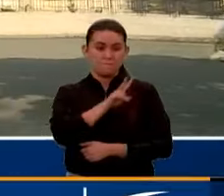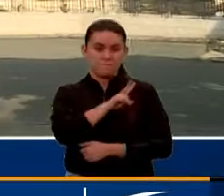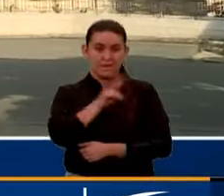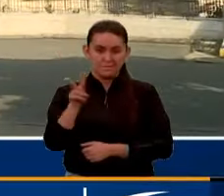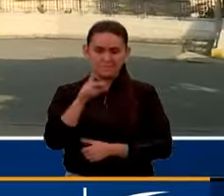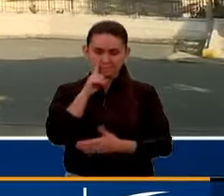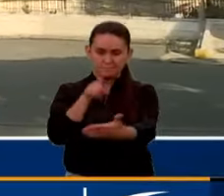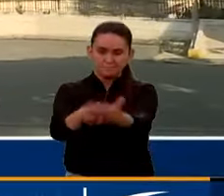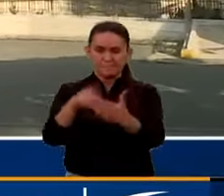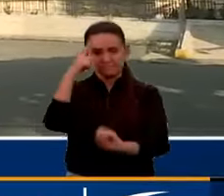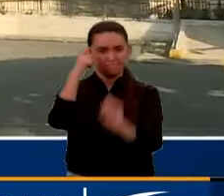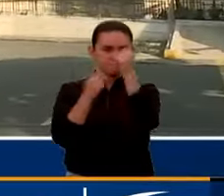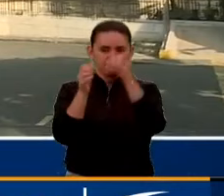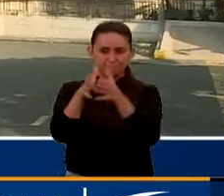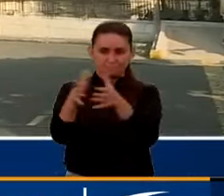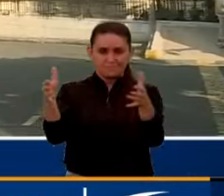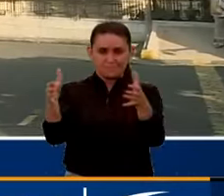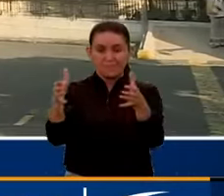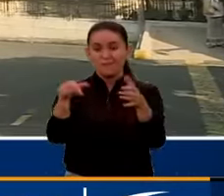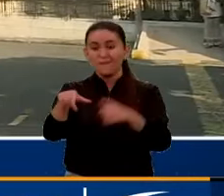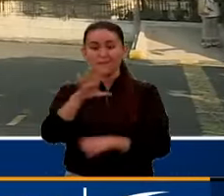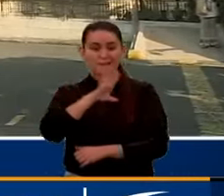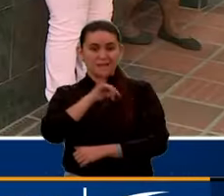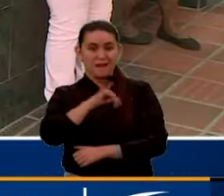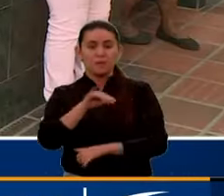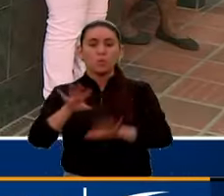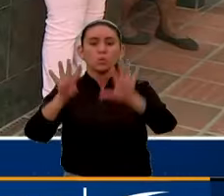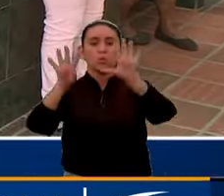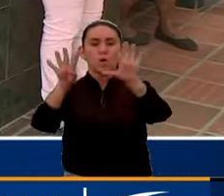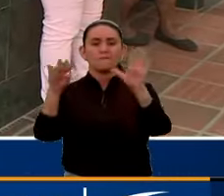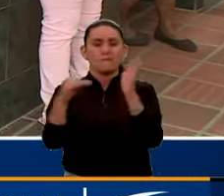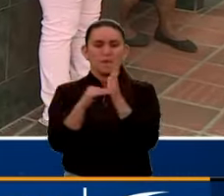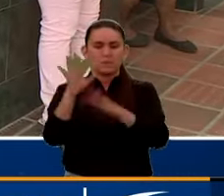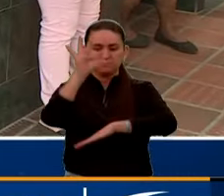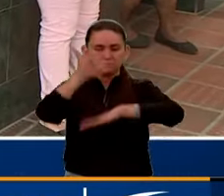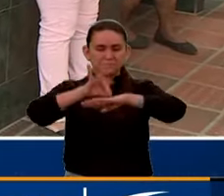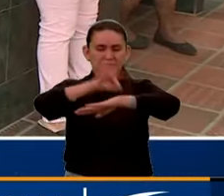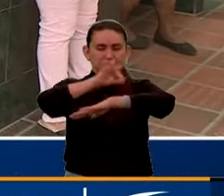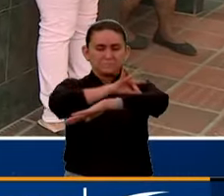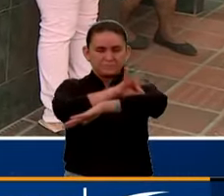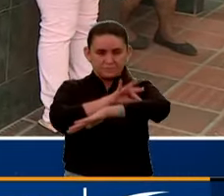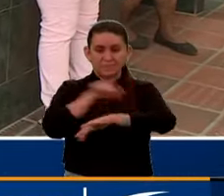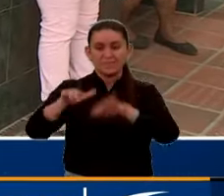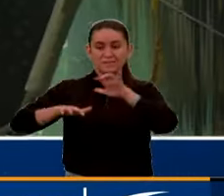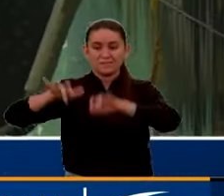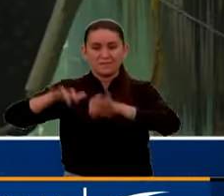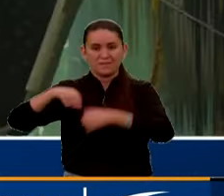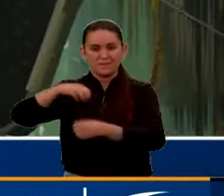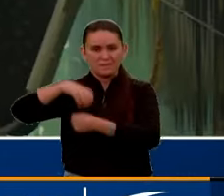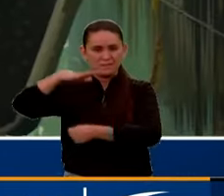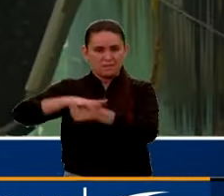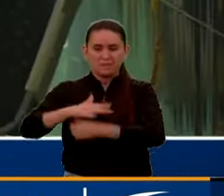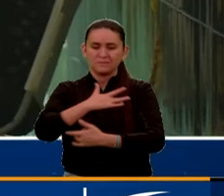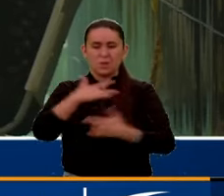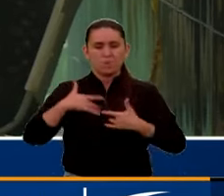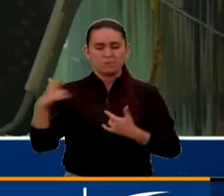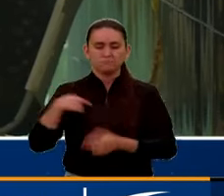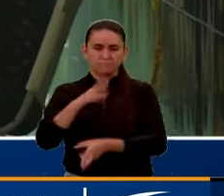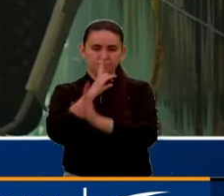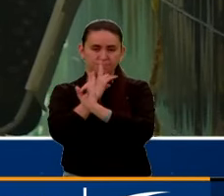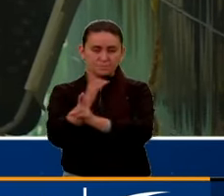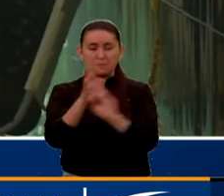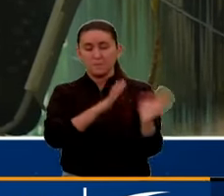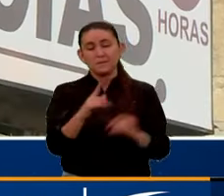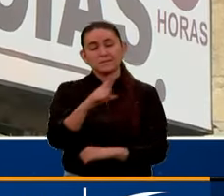preocupantes. Solo la ciudad de Cali registra más de 9.000 casos por dengue. Según el Secretario Distrital de Salud, alrededor de